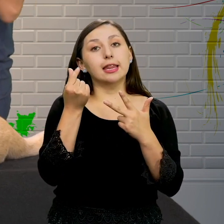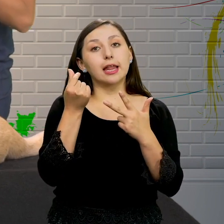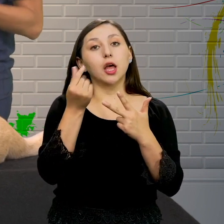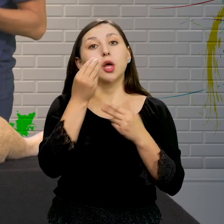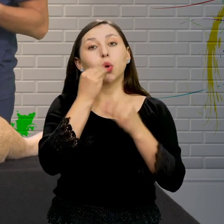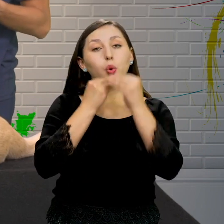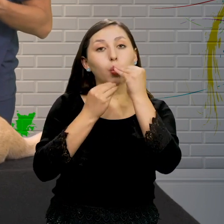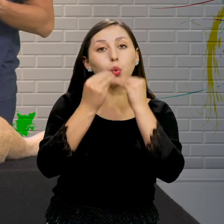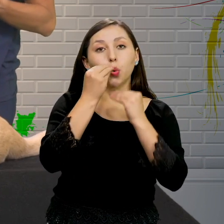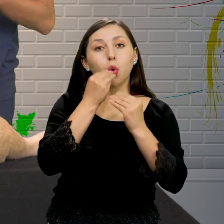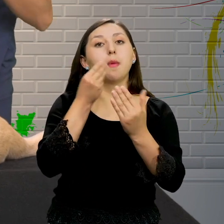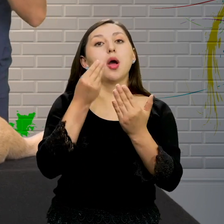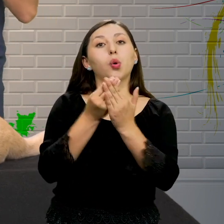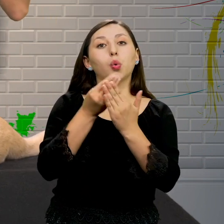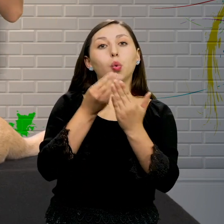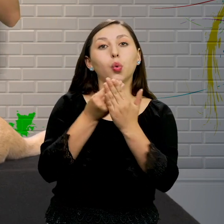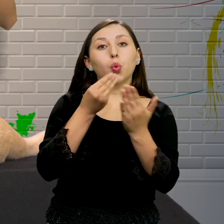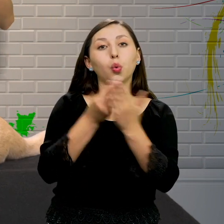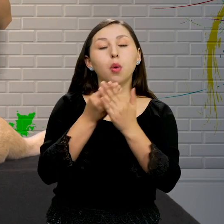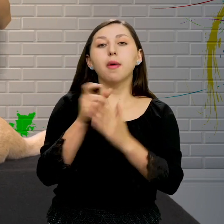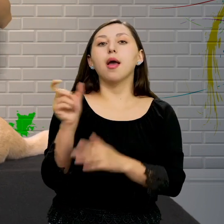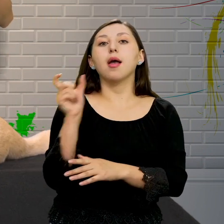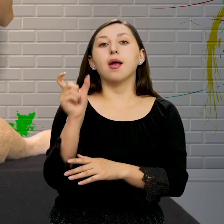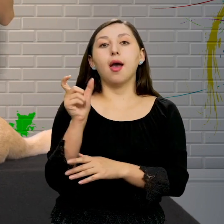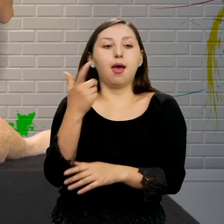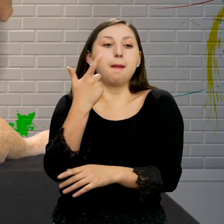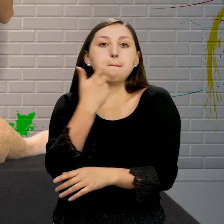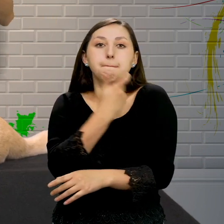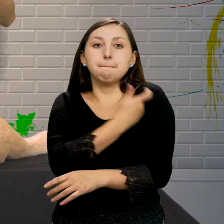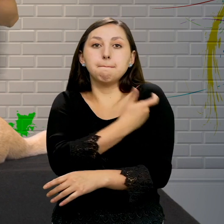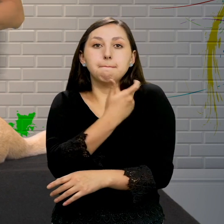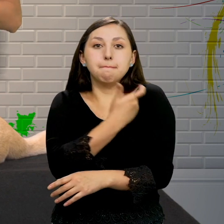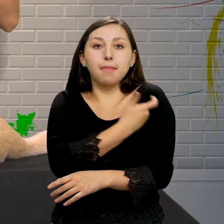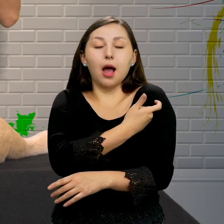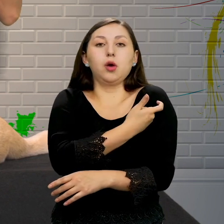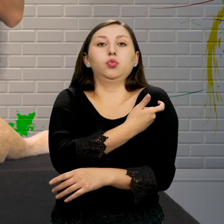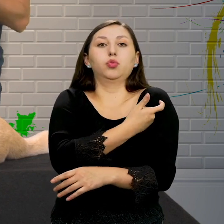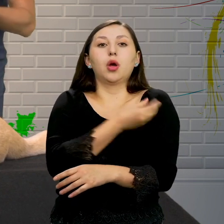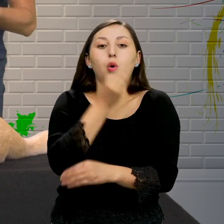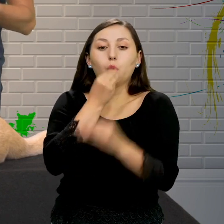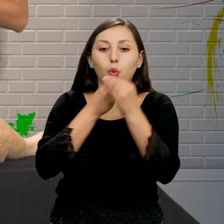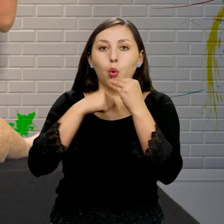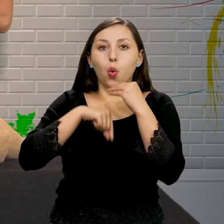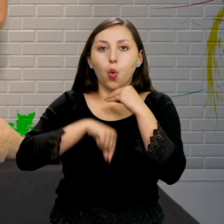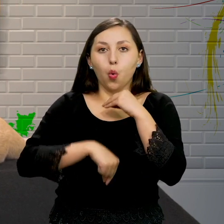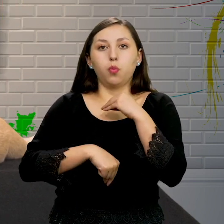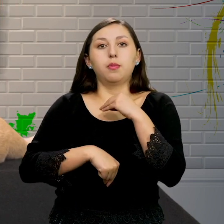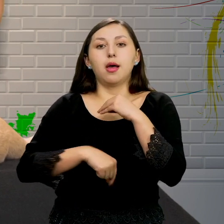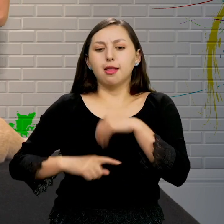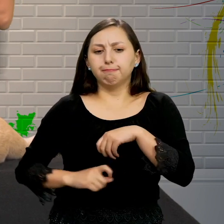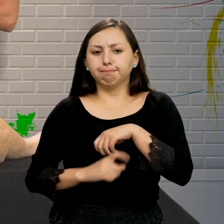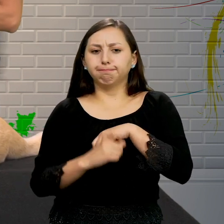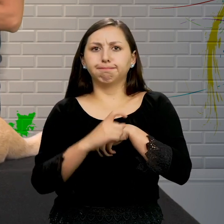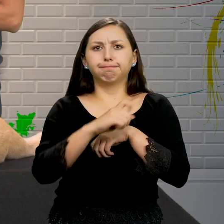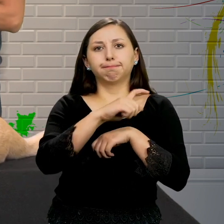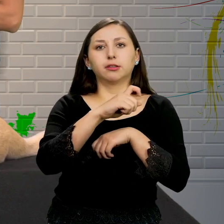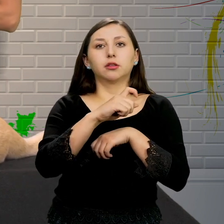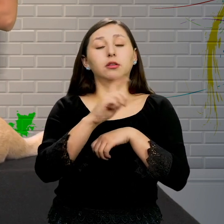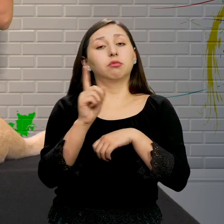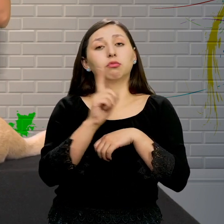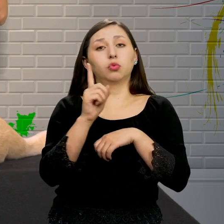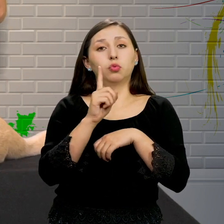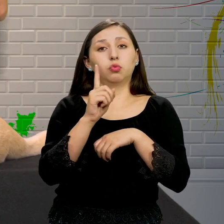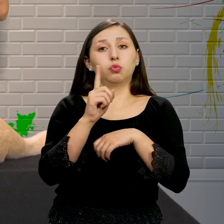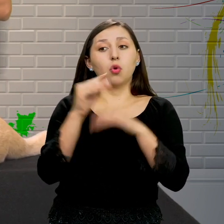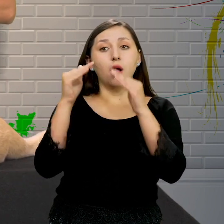Para llevar al veterinario Cumplir el carné de vacunación Desparasitación Eso es verdad No es que cojo